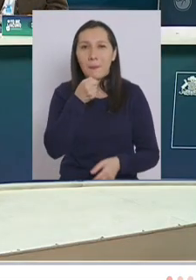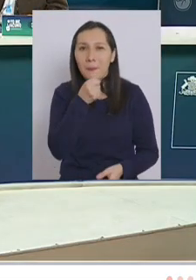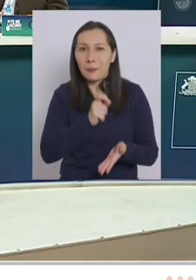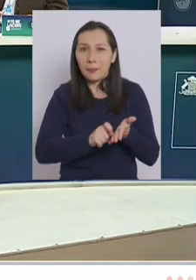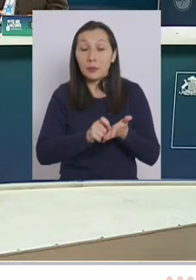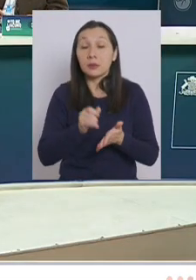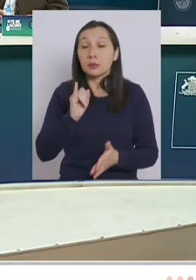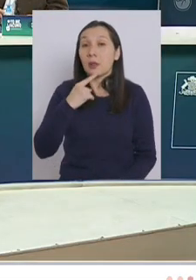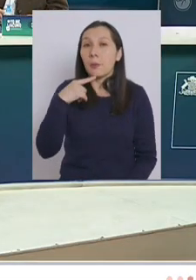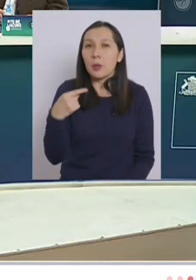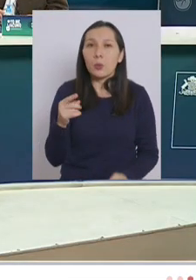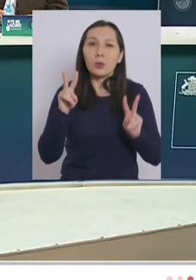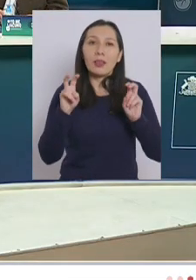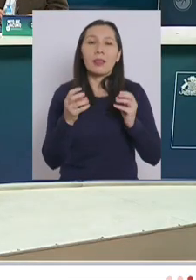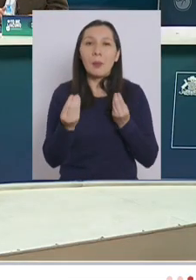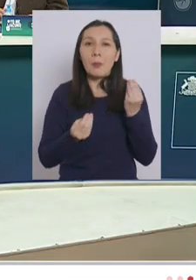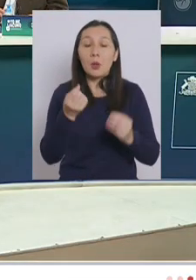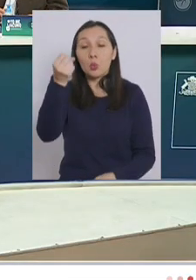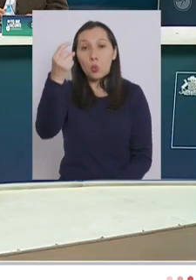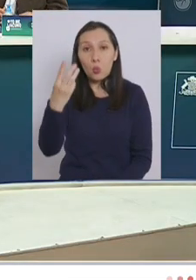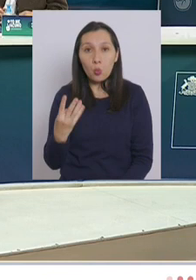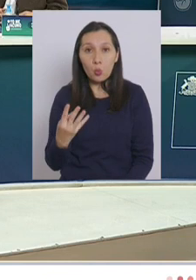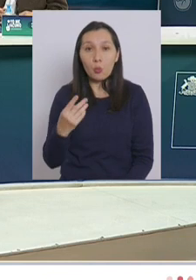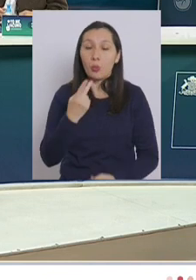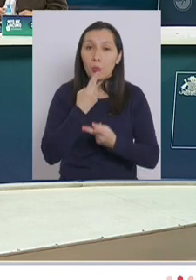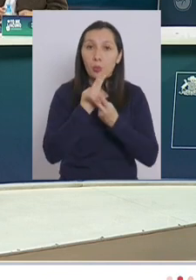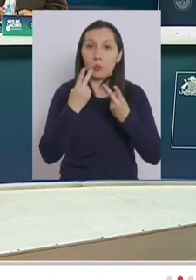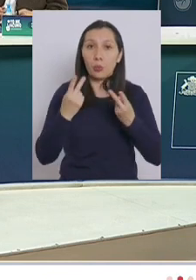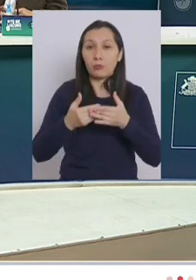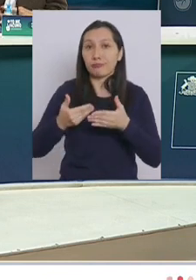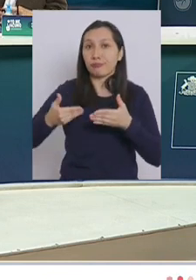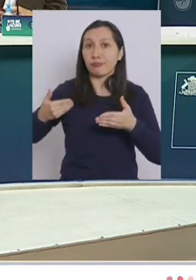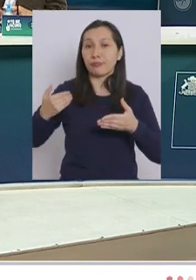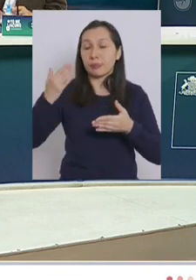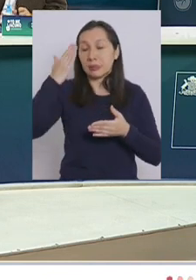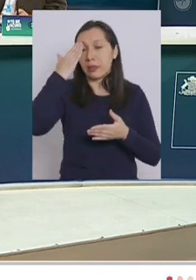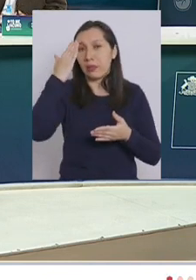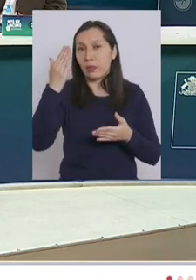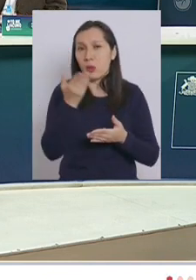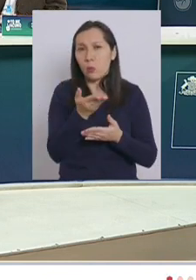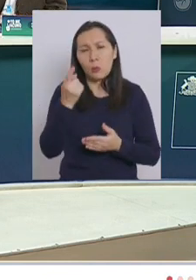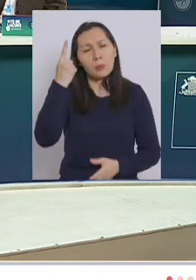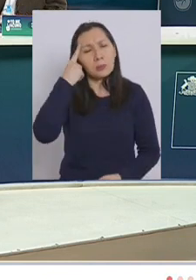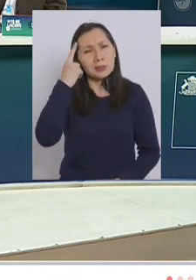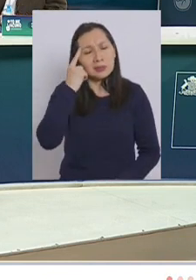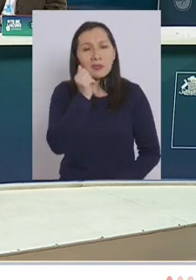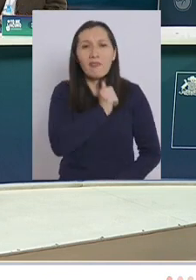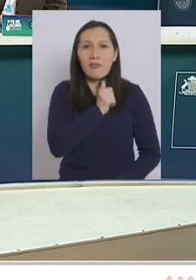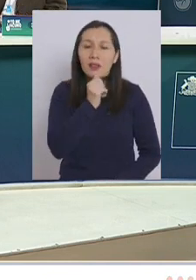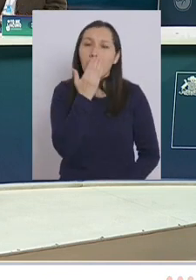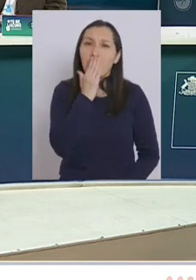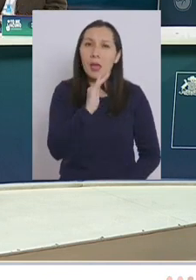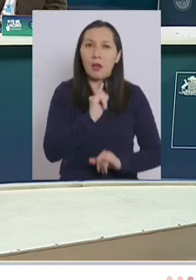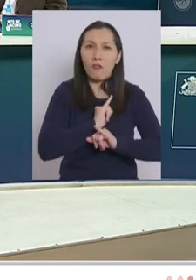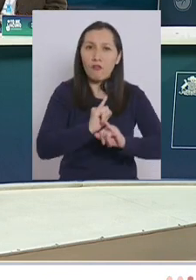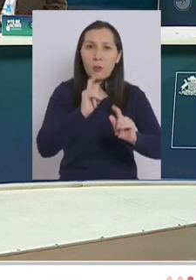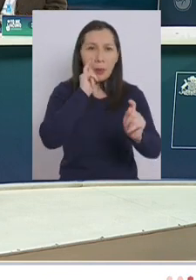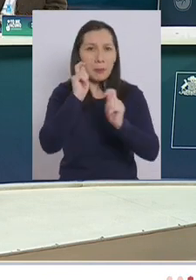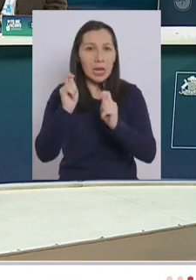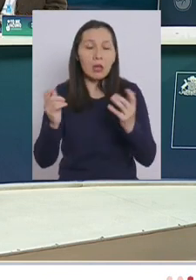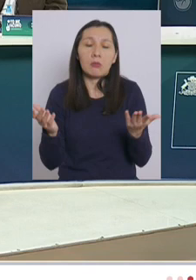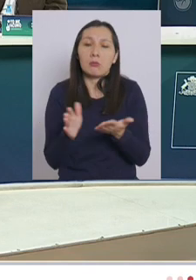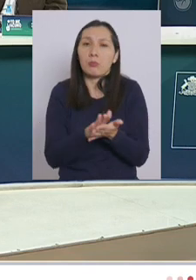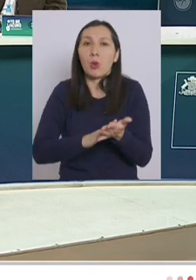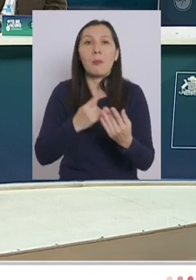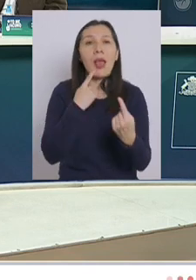si consultarle con respecto a raíz de las cifras que se han dado a conocer durante los últimos días ustedes creen que ha faltado una mejor comunicación de riesgo por